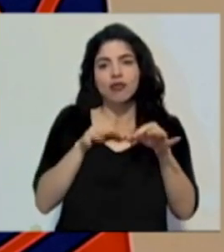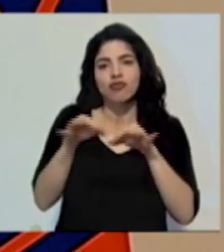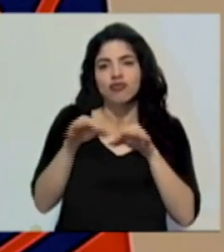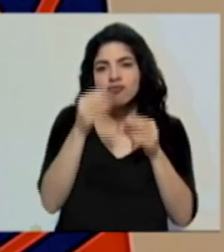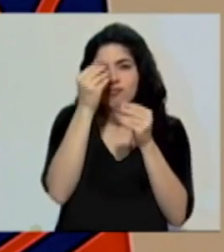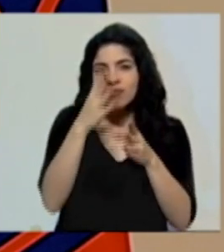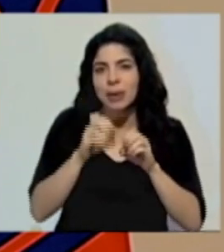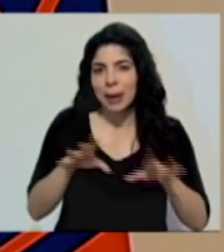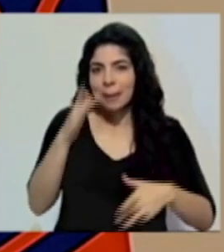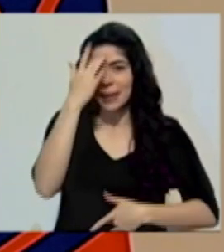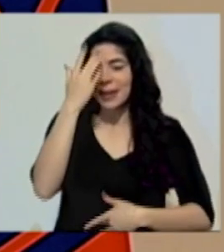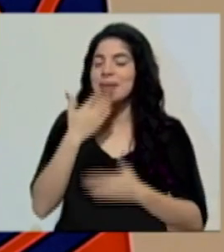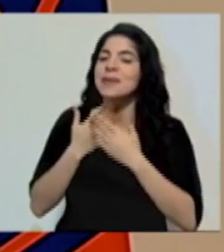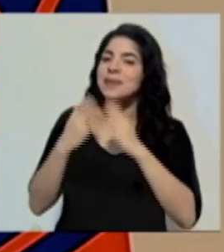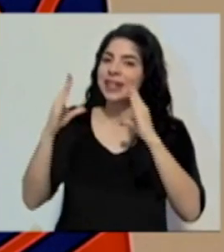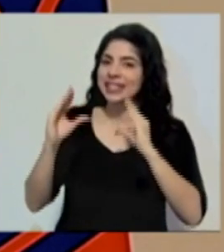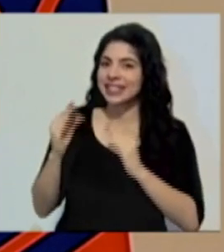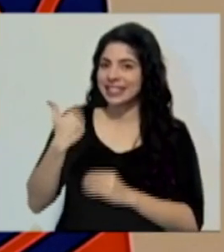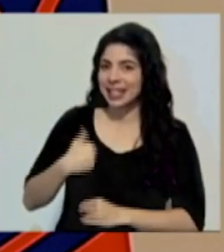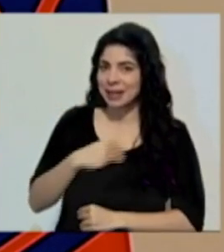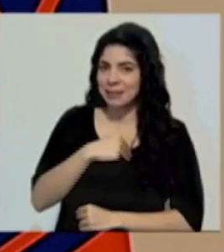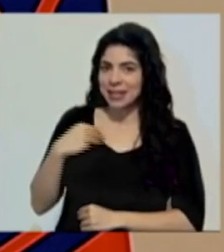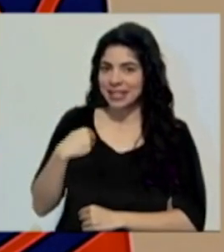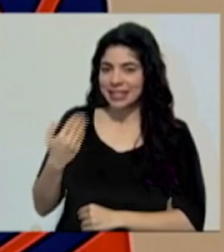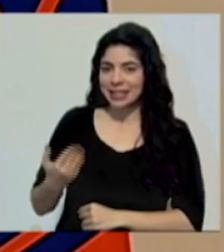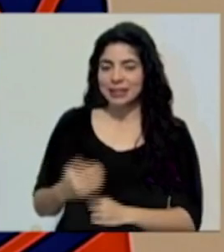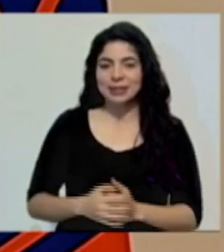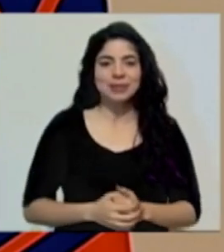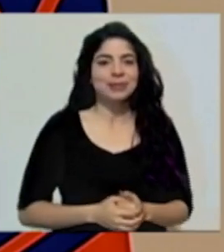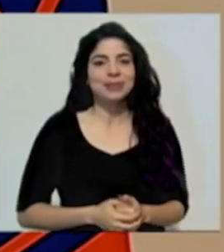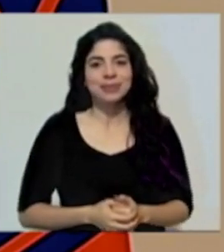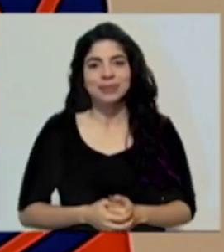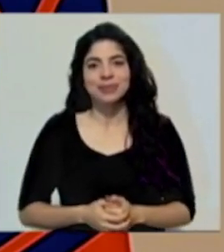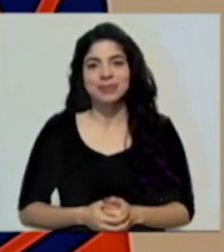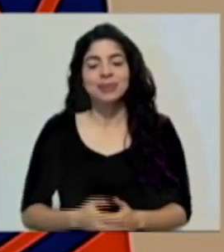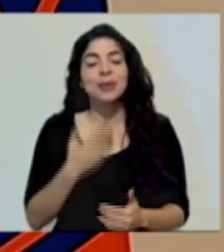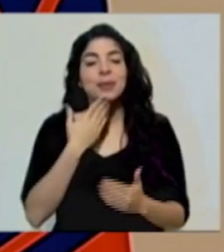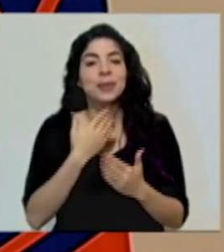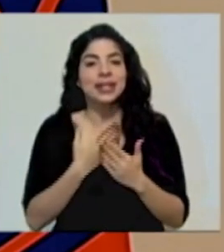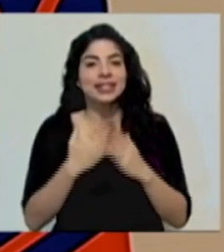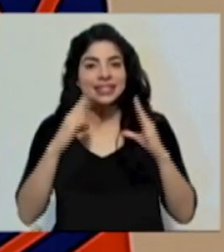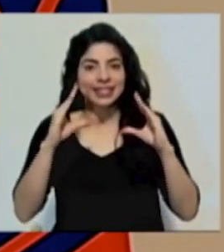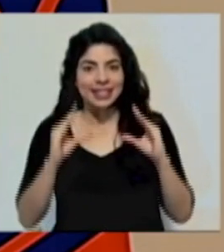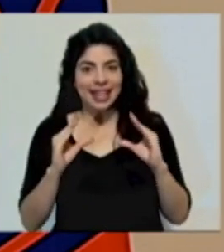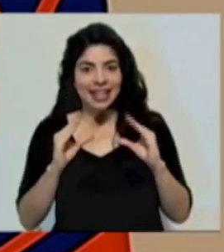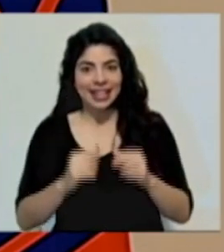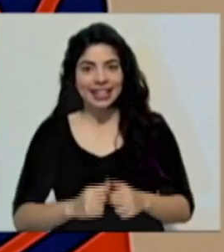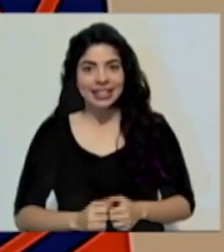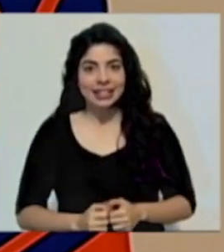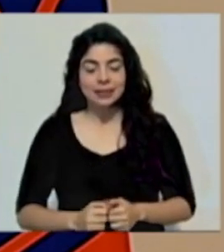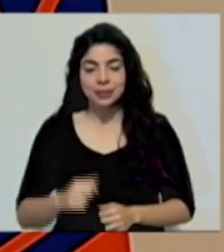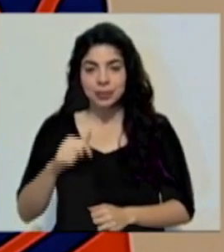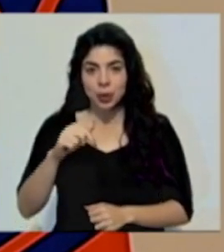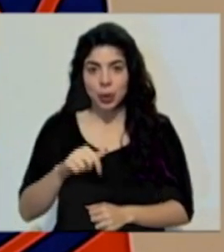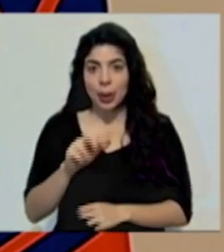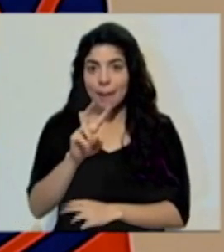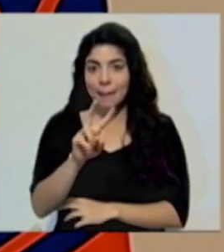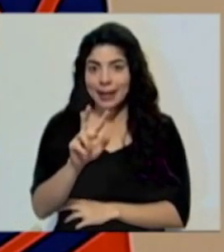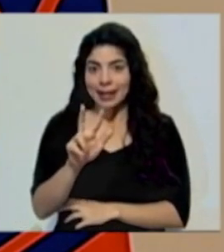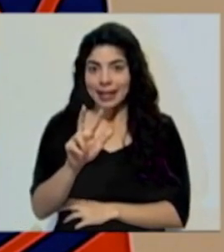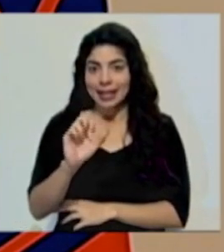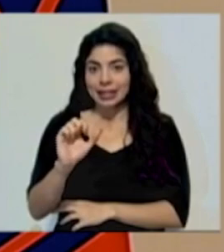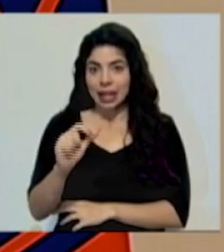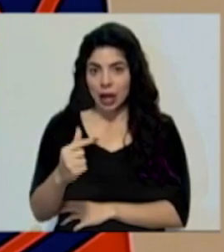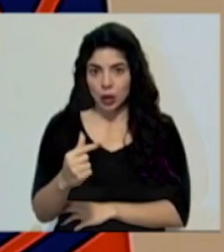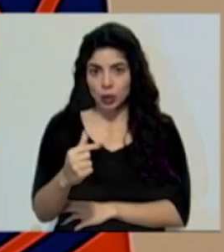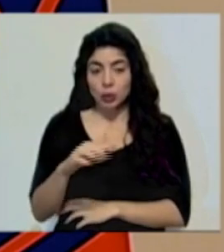epidemiológico. Muy buenas tardes, señor ministro. Muy buenas tardes, al ser 23